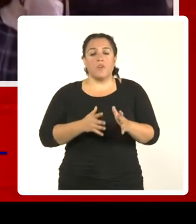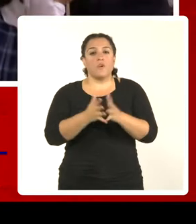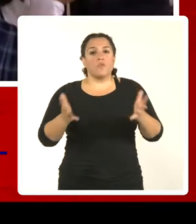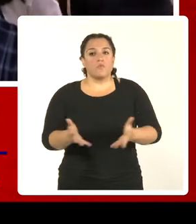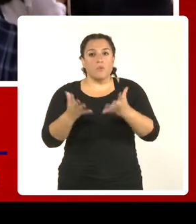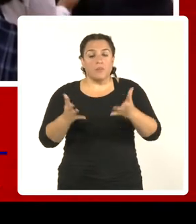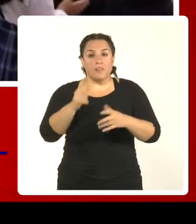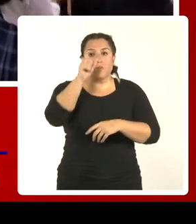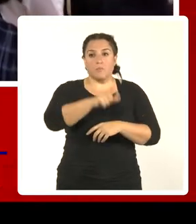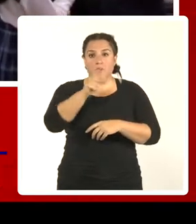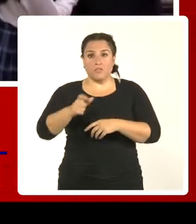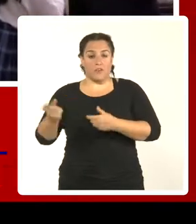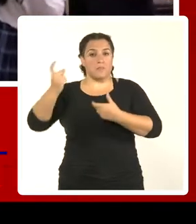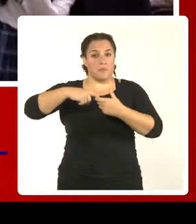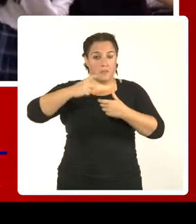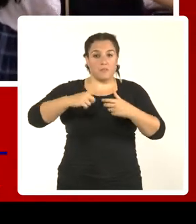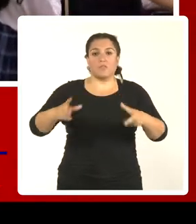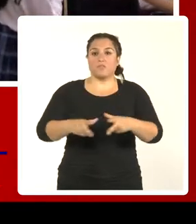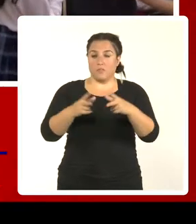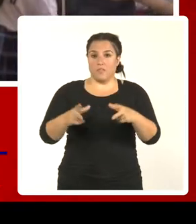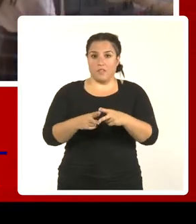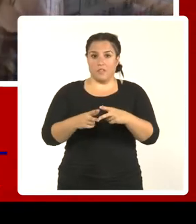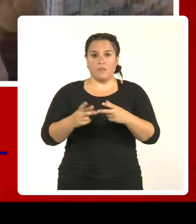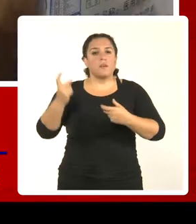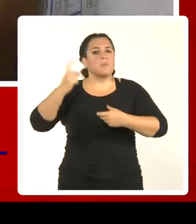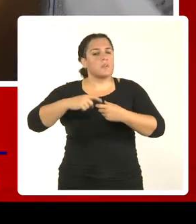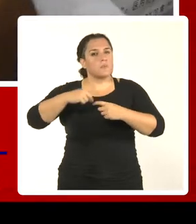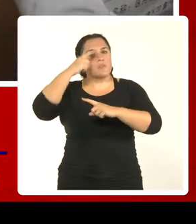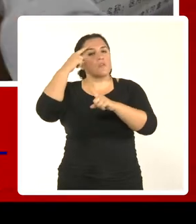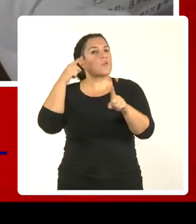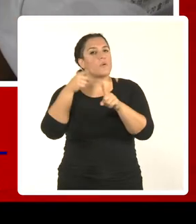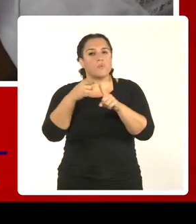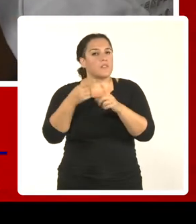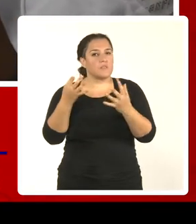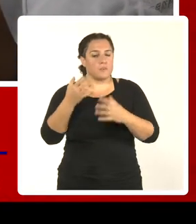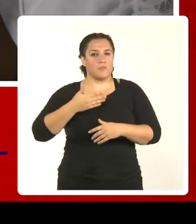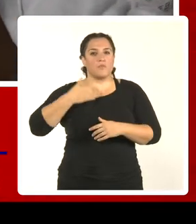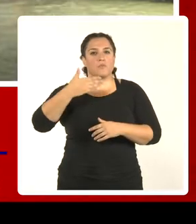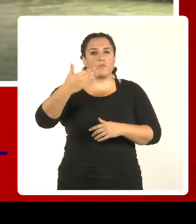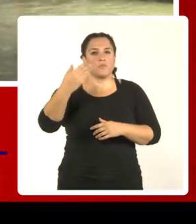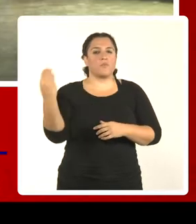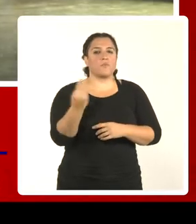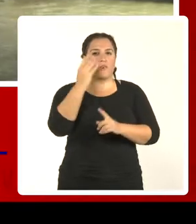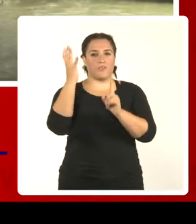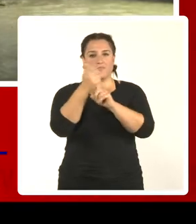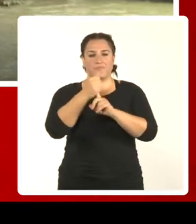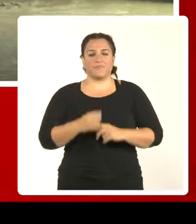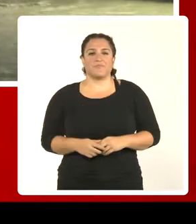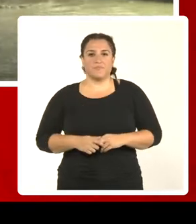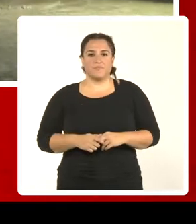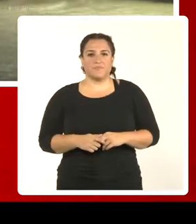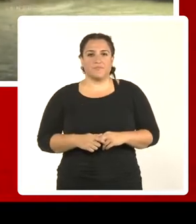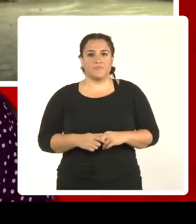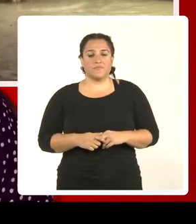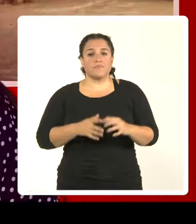Fomentamos la participación de las personas y de la sociedad con el objetivo de alcanzar un futuro mejor.